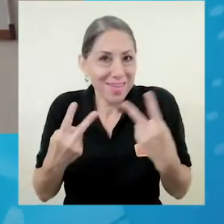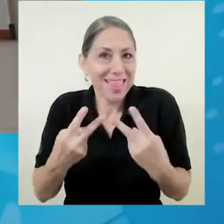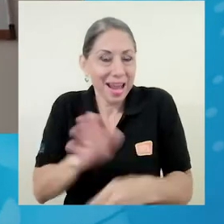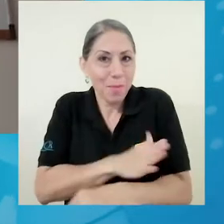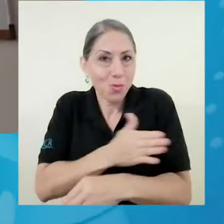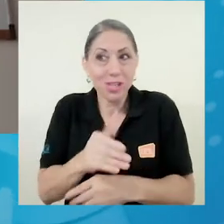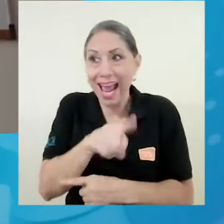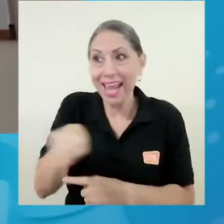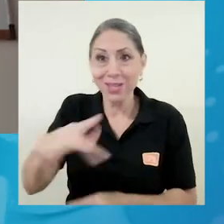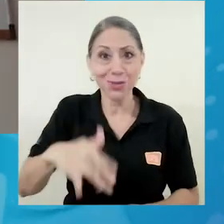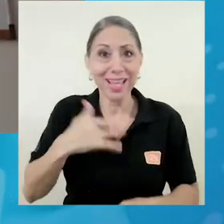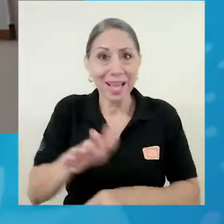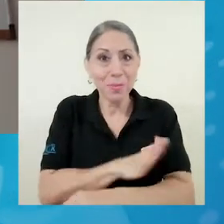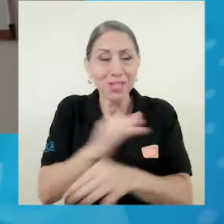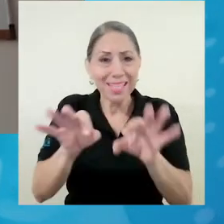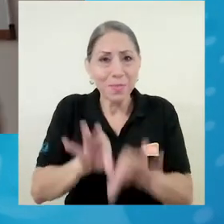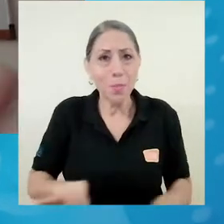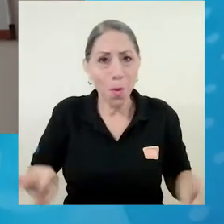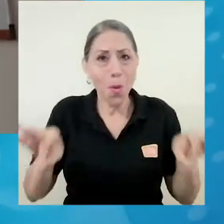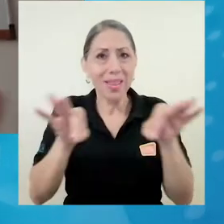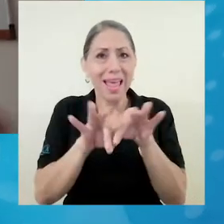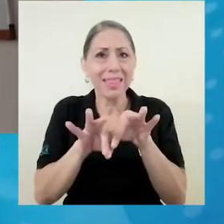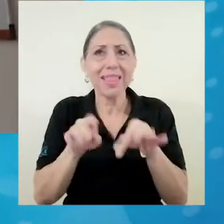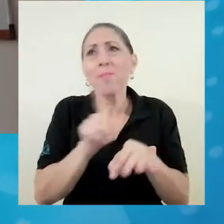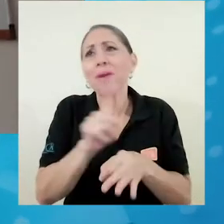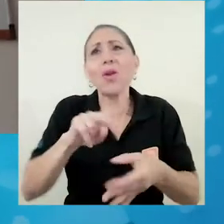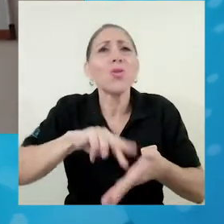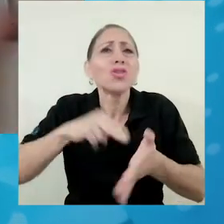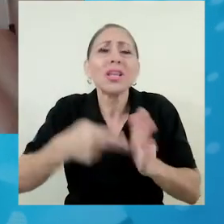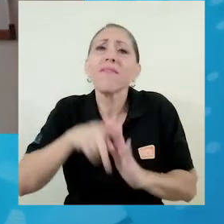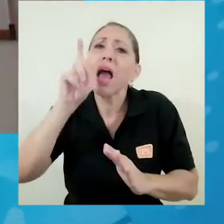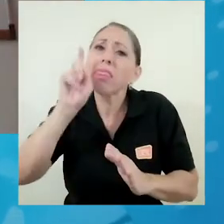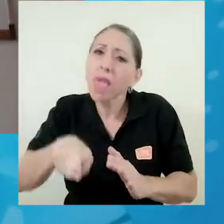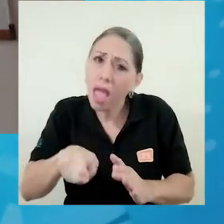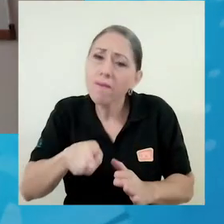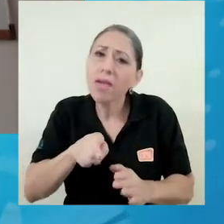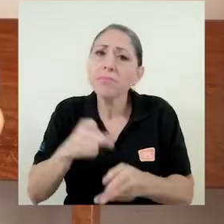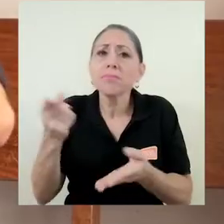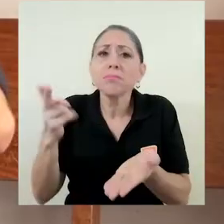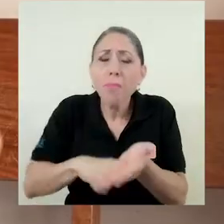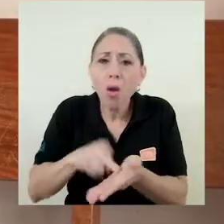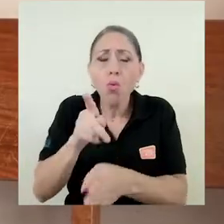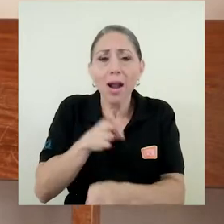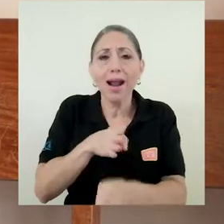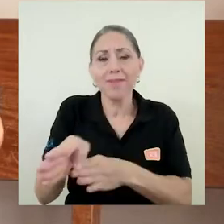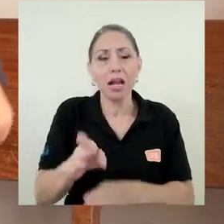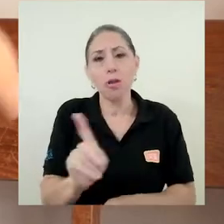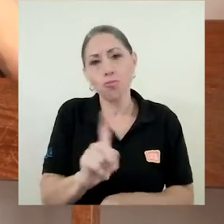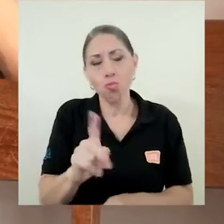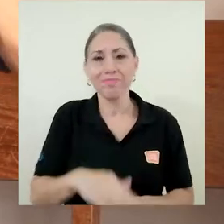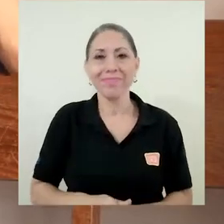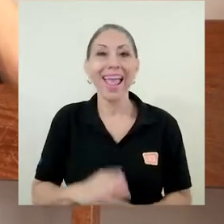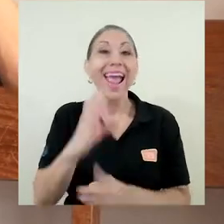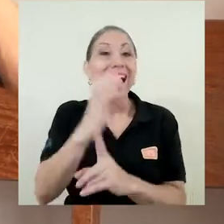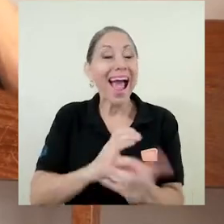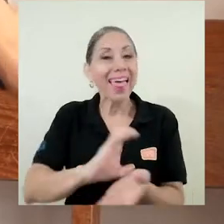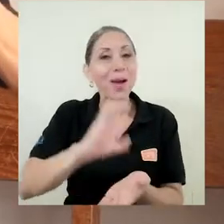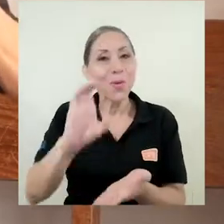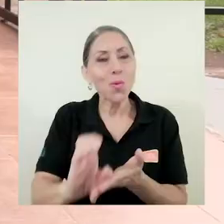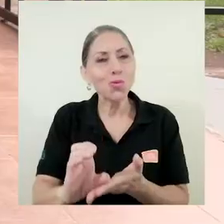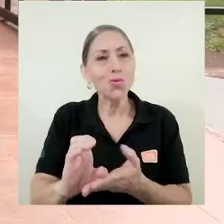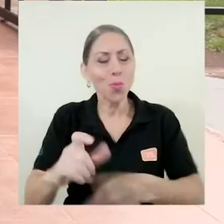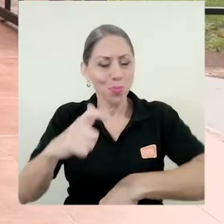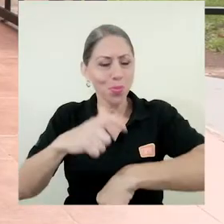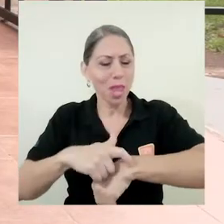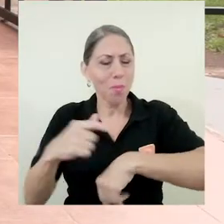música es importante para ellas sin necesariamente tener que cruzar una carrera para ello. Cada curso tiene